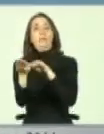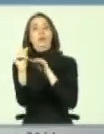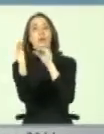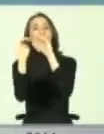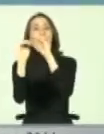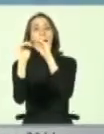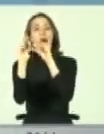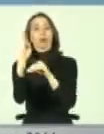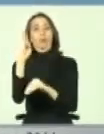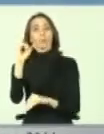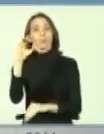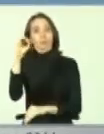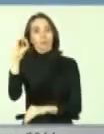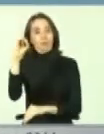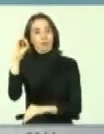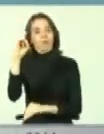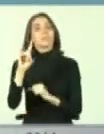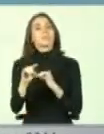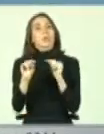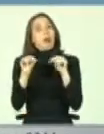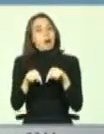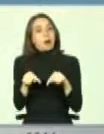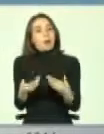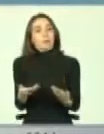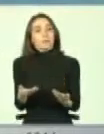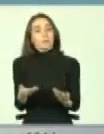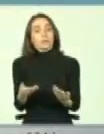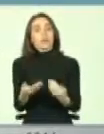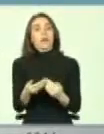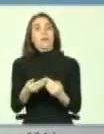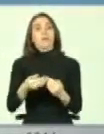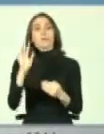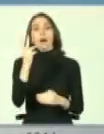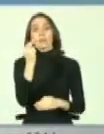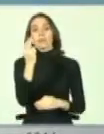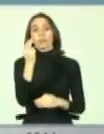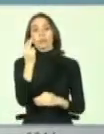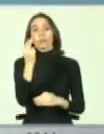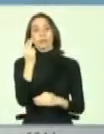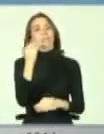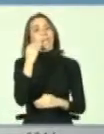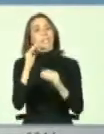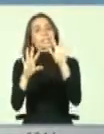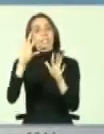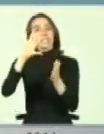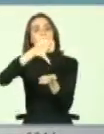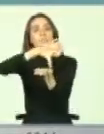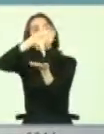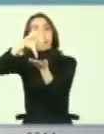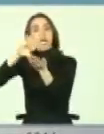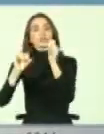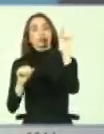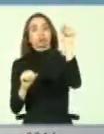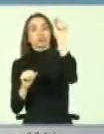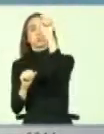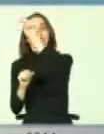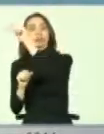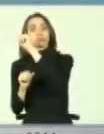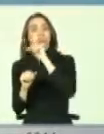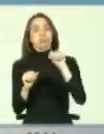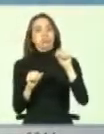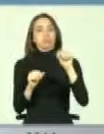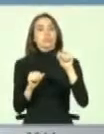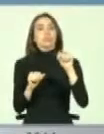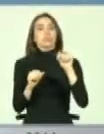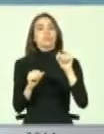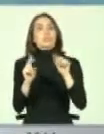Banco Interamericano de Desarrollo y hoy día está en más de una docena, ya llevamos casi 15 países, se está aplicando en